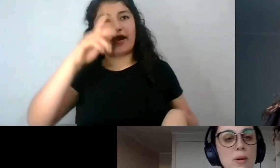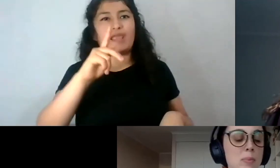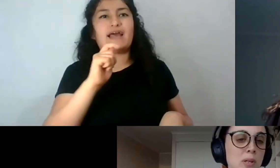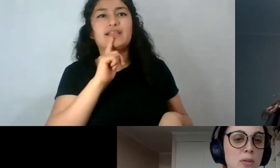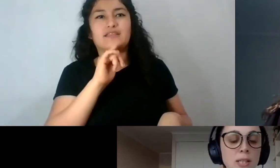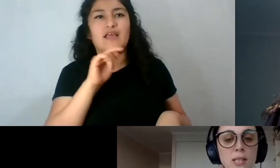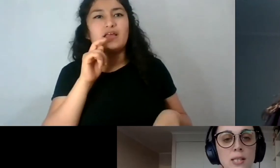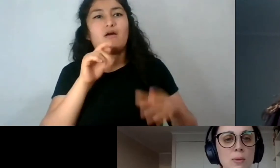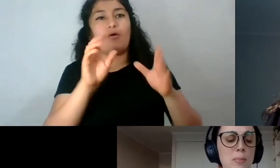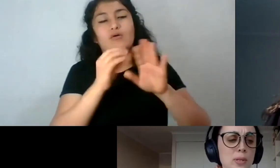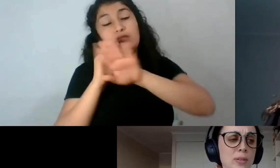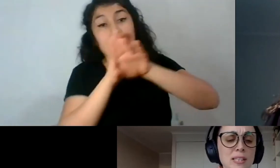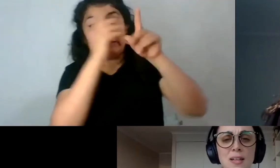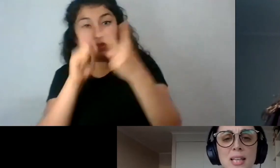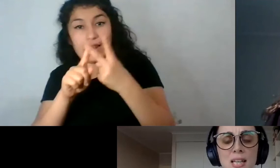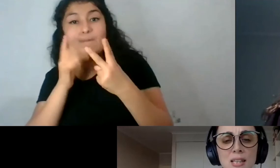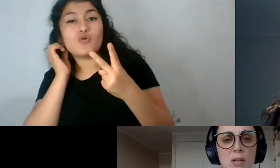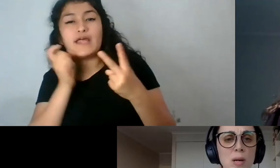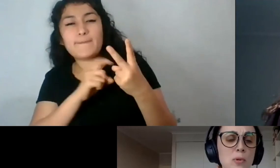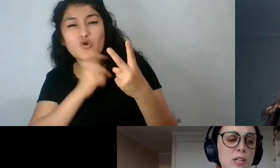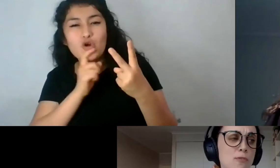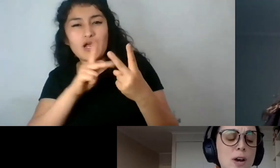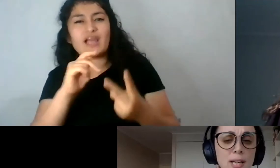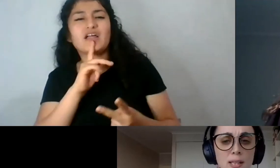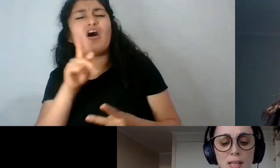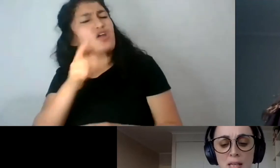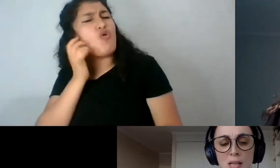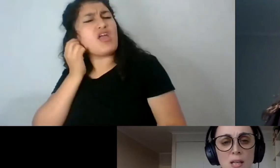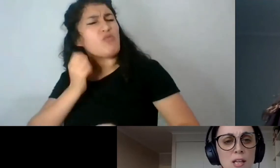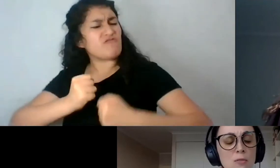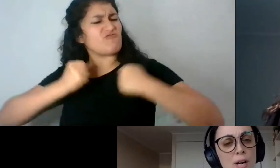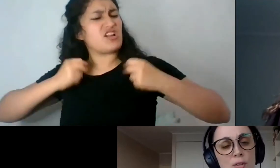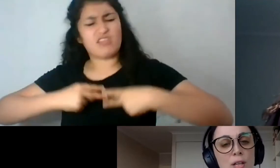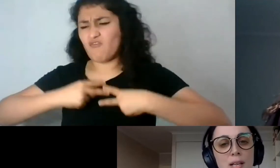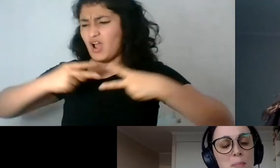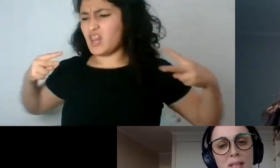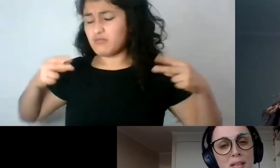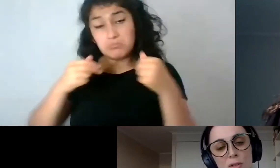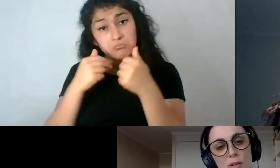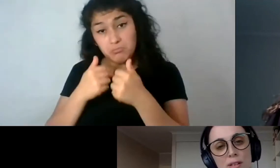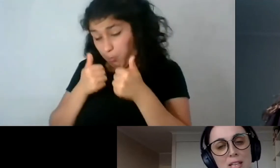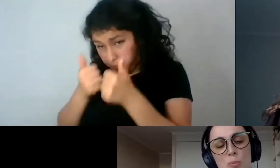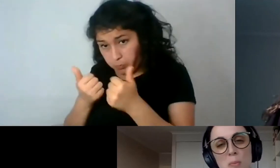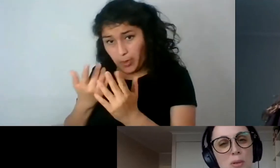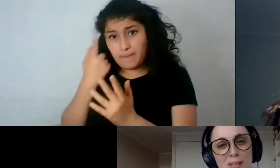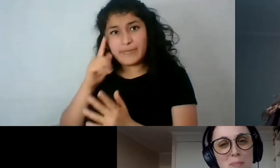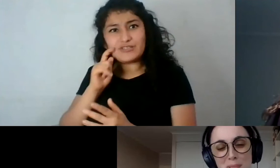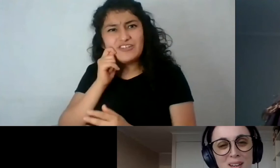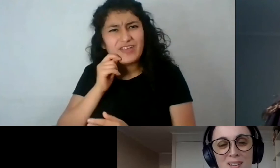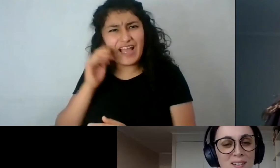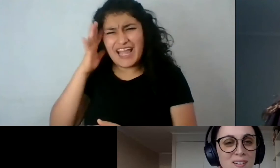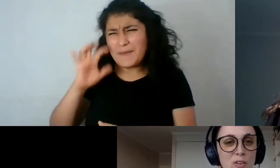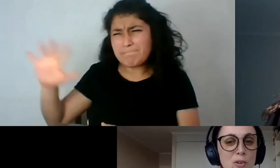esta nueva protagonista, una protagonista valiente, una mujer fuerte. Y bueno, el imaginario de la supermujer